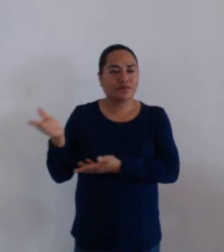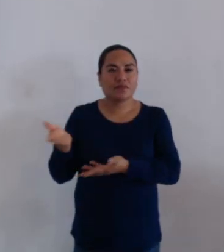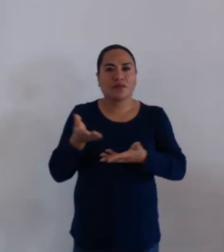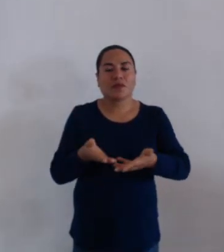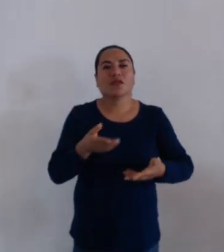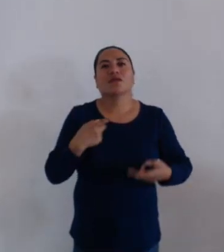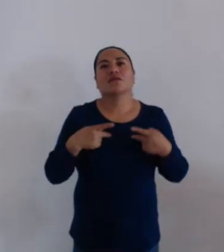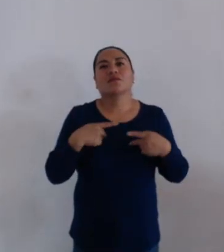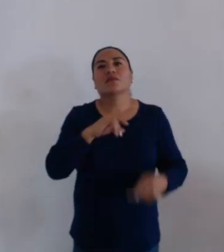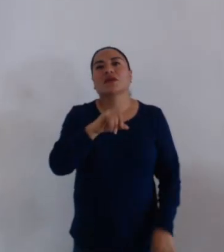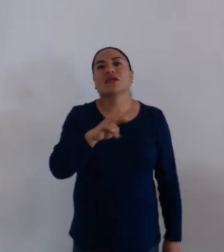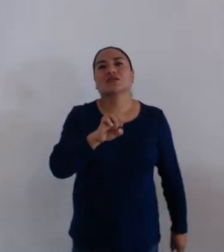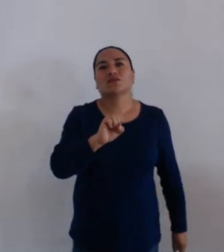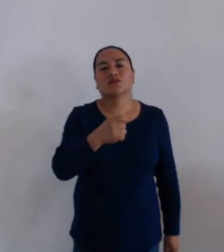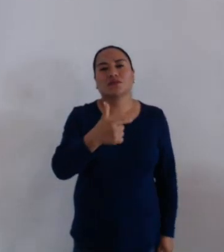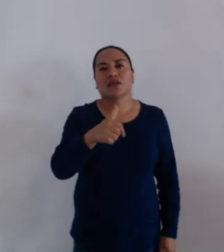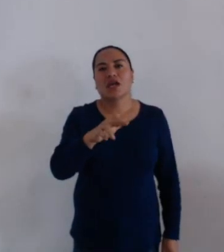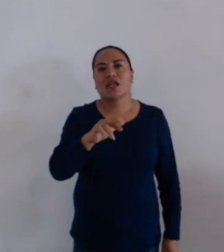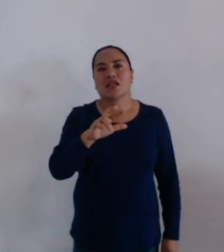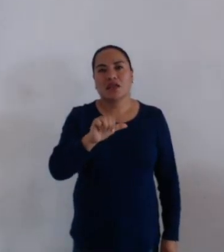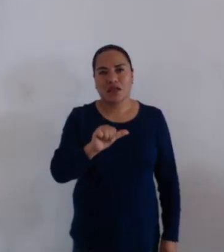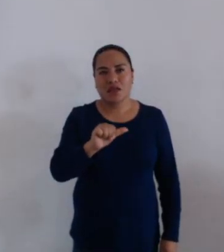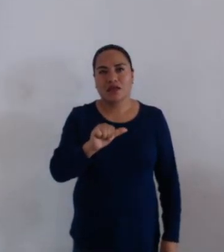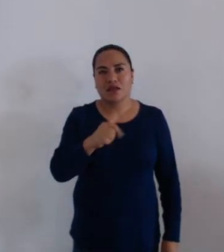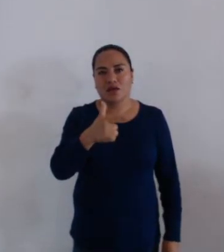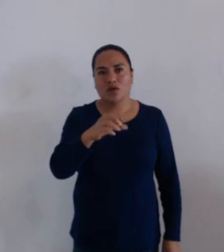ciudadano Jesús Joaquín Galguera Gómez,